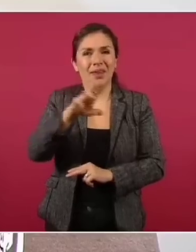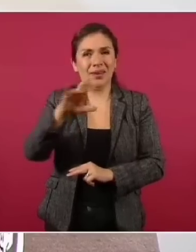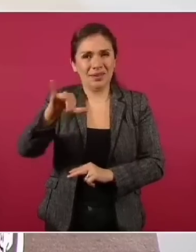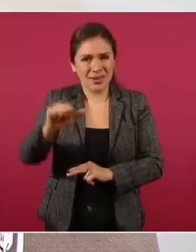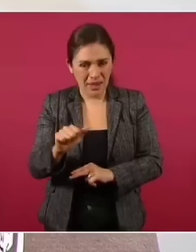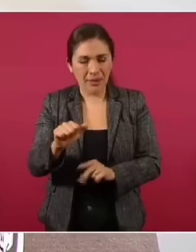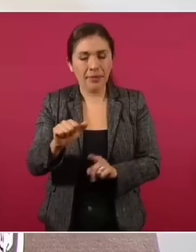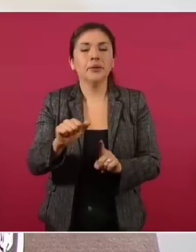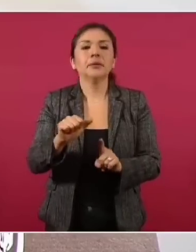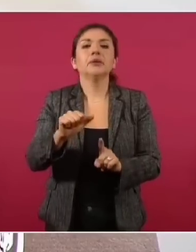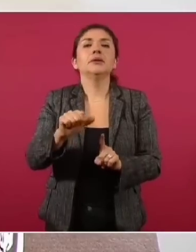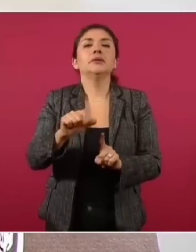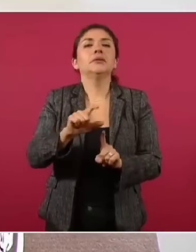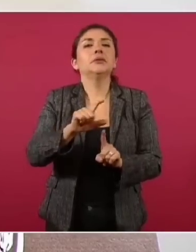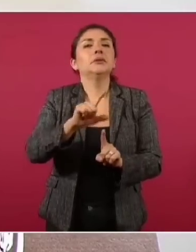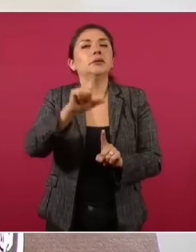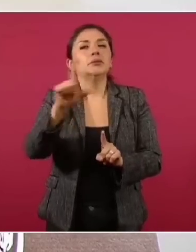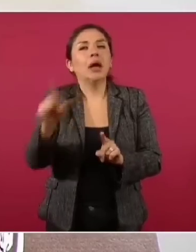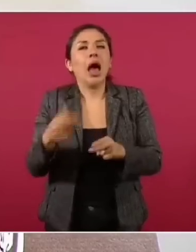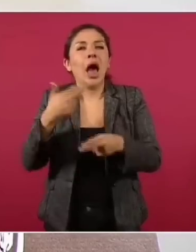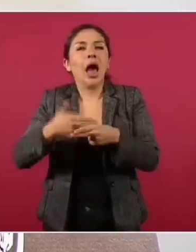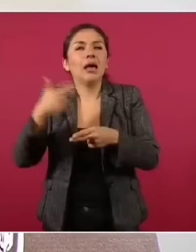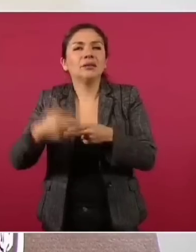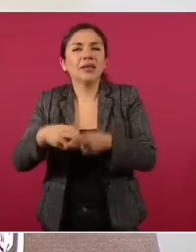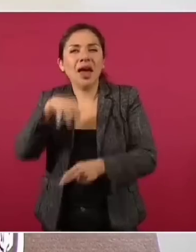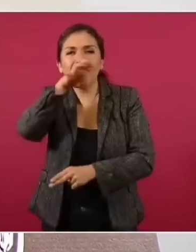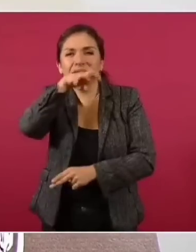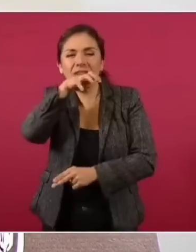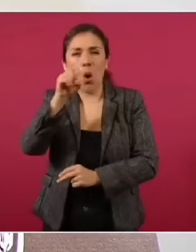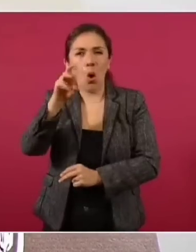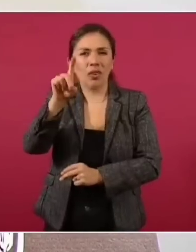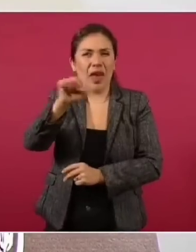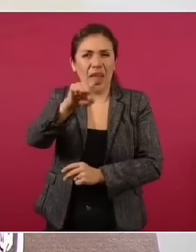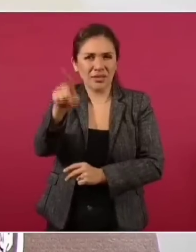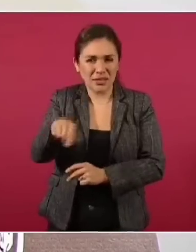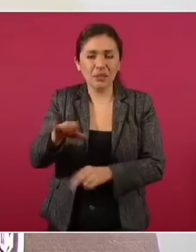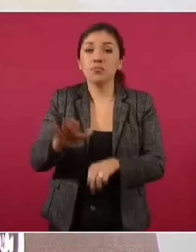Todavía hasta Díaz Ordaz, porque los dos